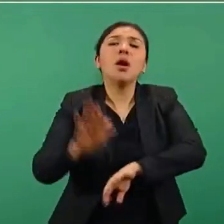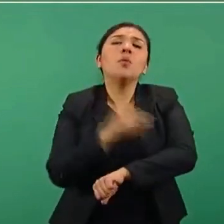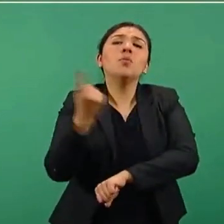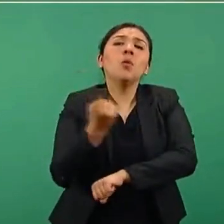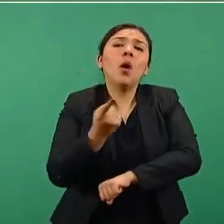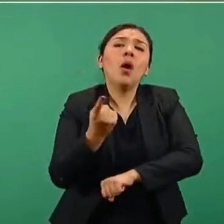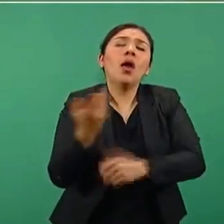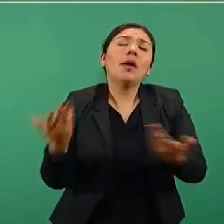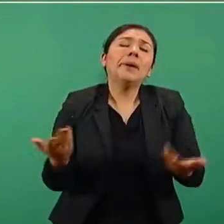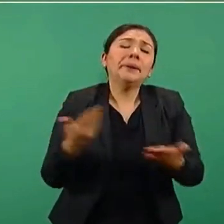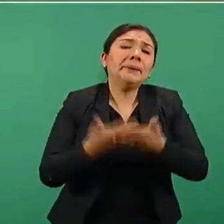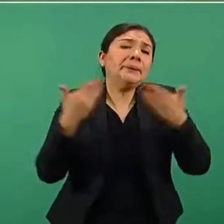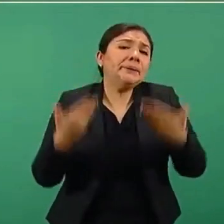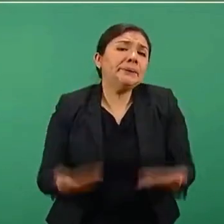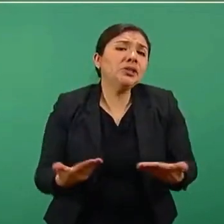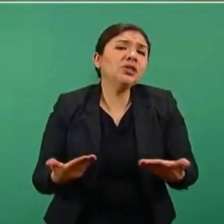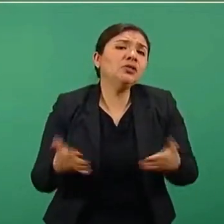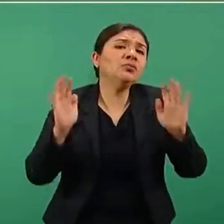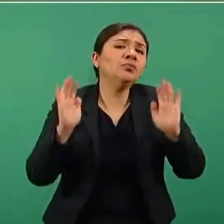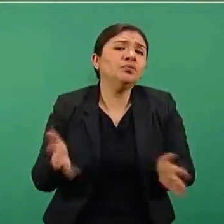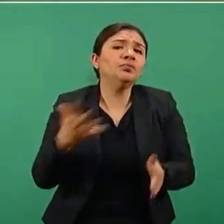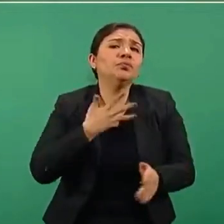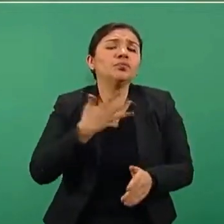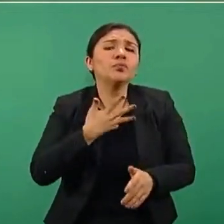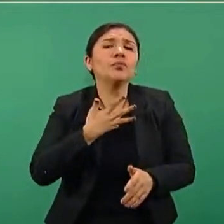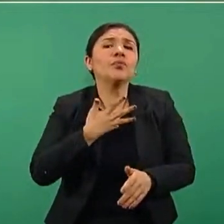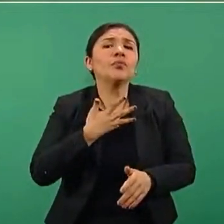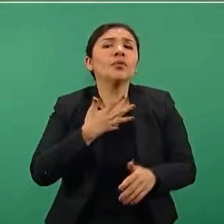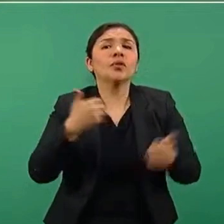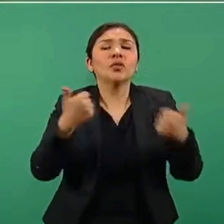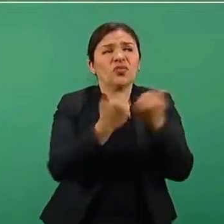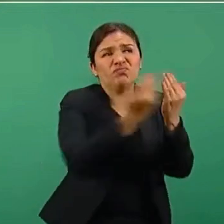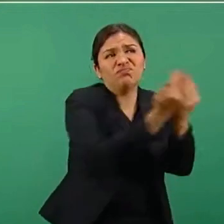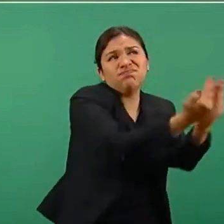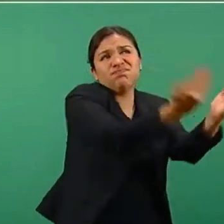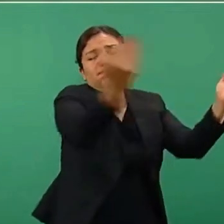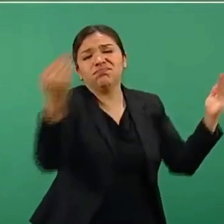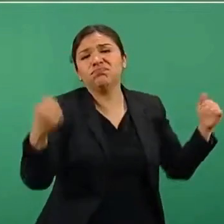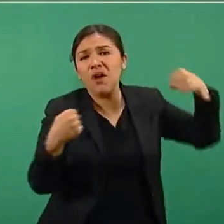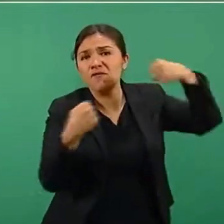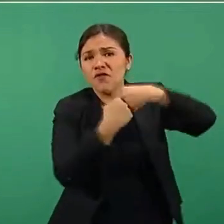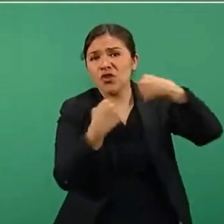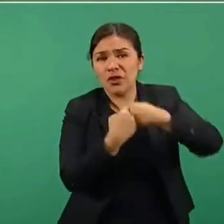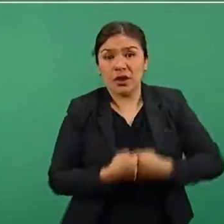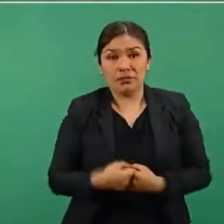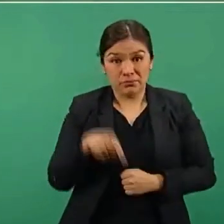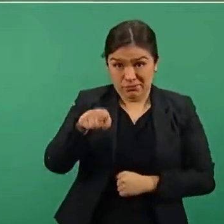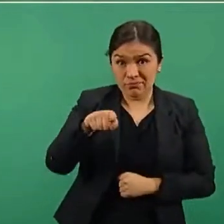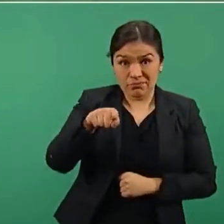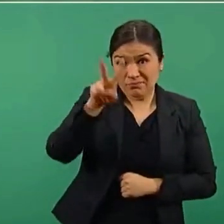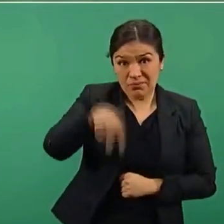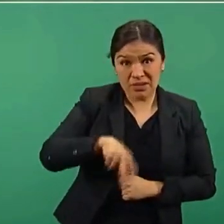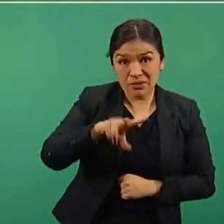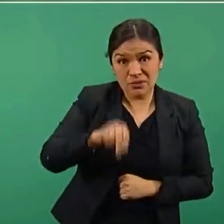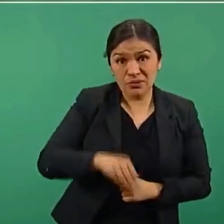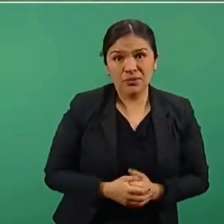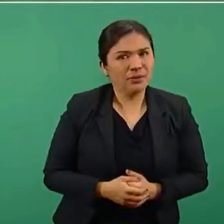van a sellar la frontera. No fue así, presidente. Claro que no,